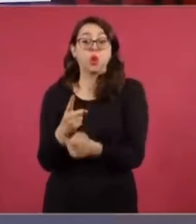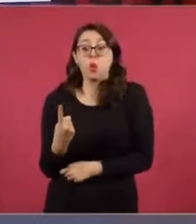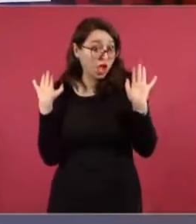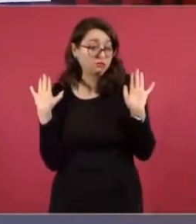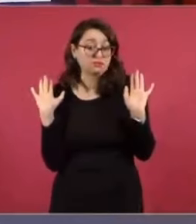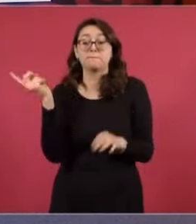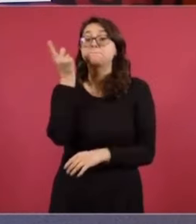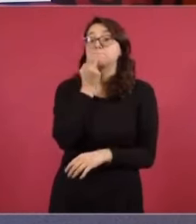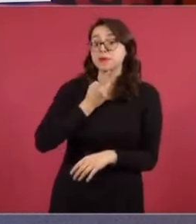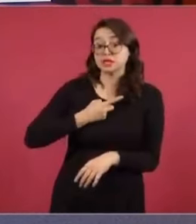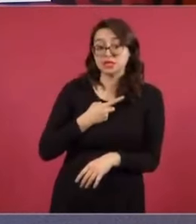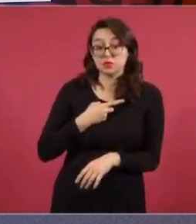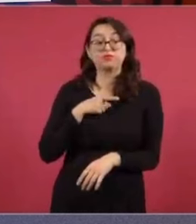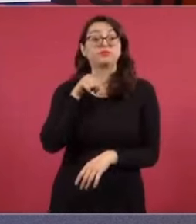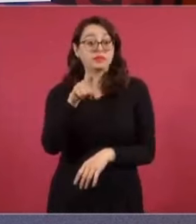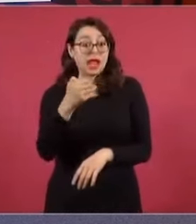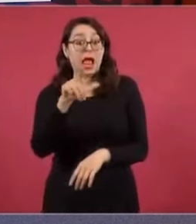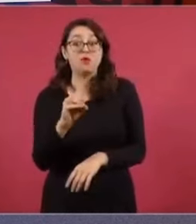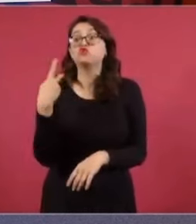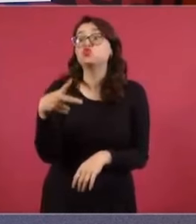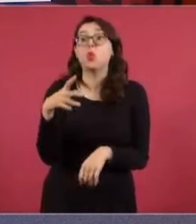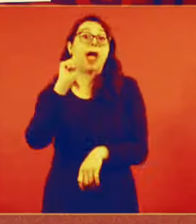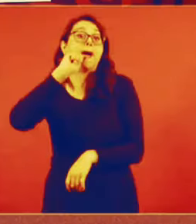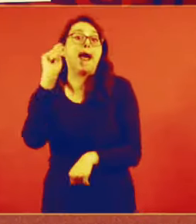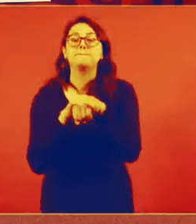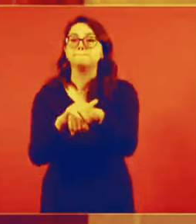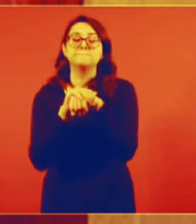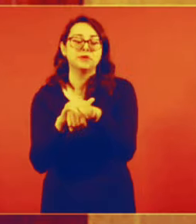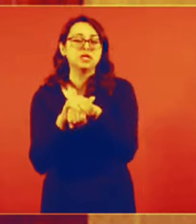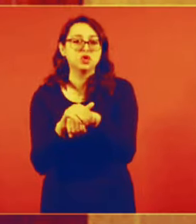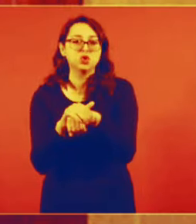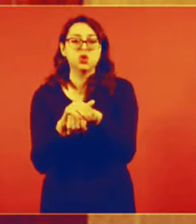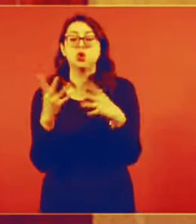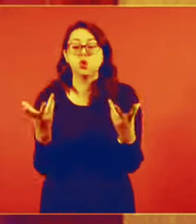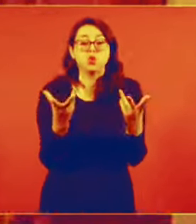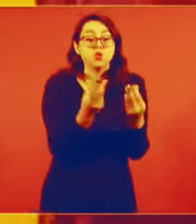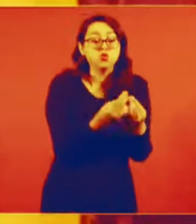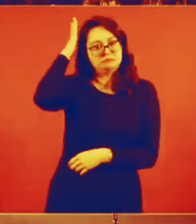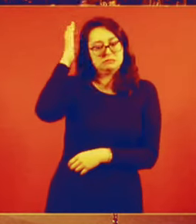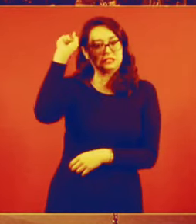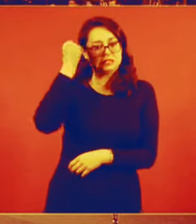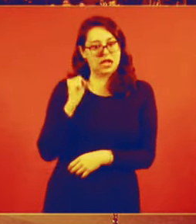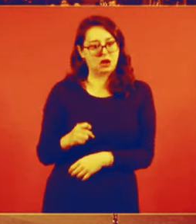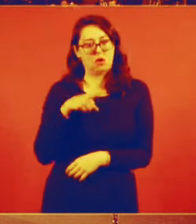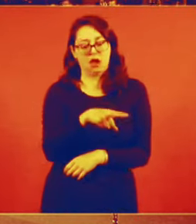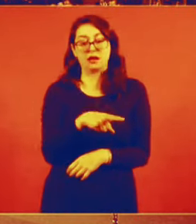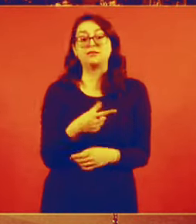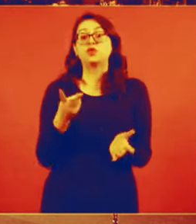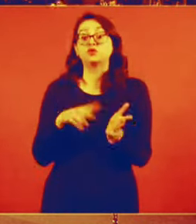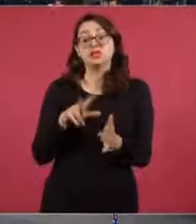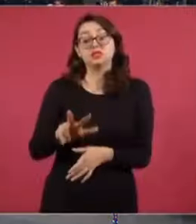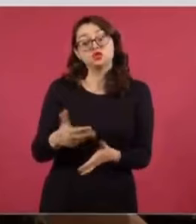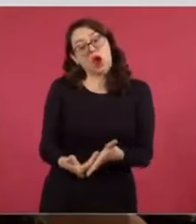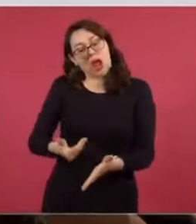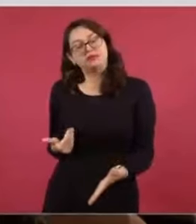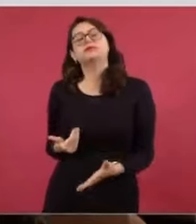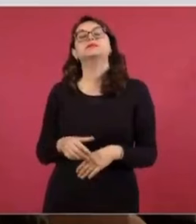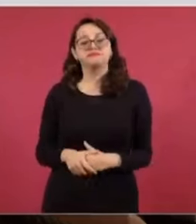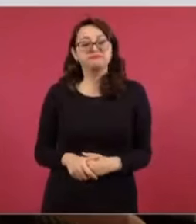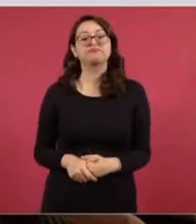informante contó que uno de los confidentes más cercanos del presidente se reunió con Ismael Zambada García antes de las elecciones de 2018.